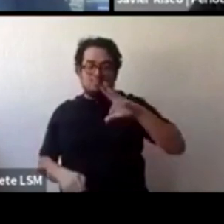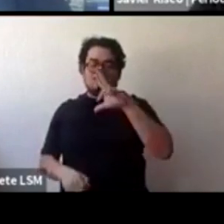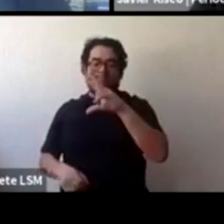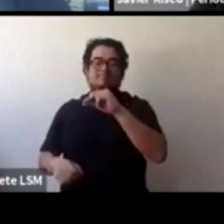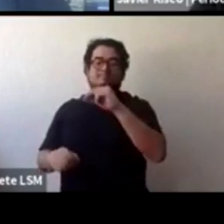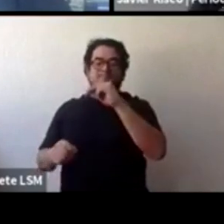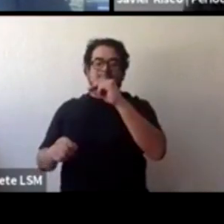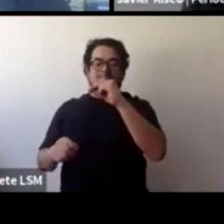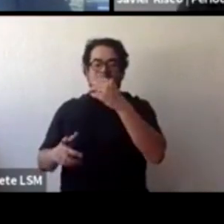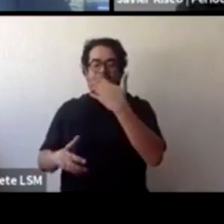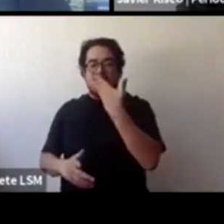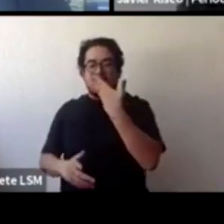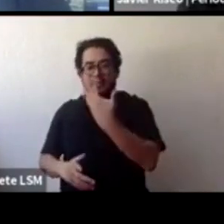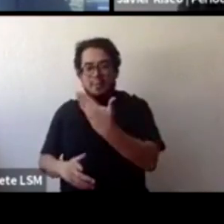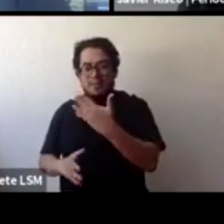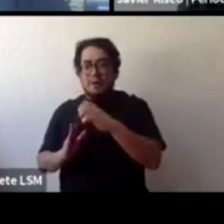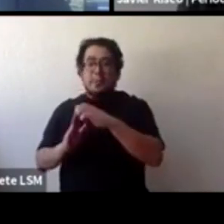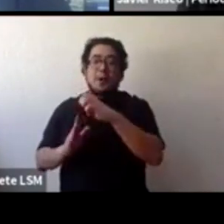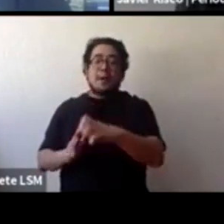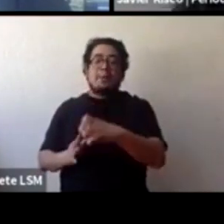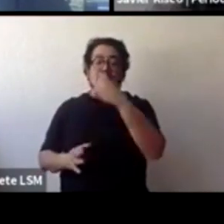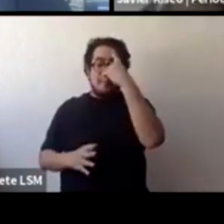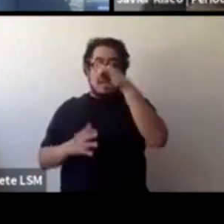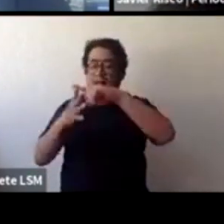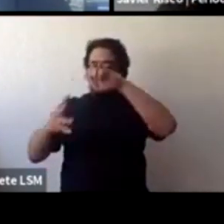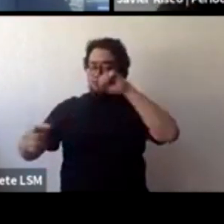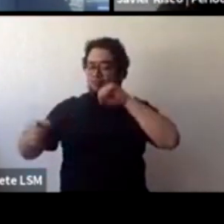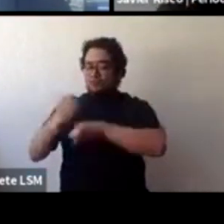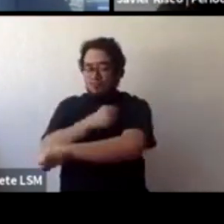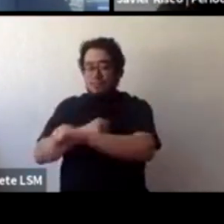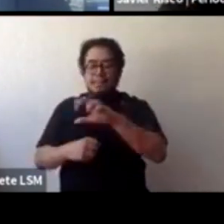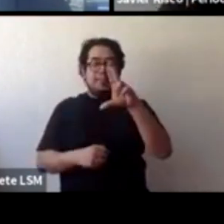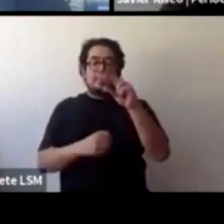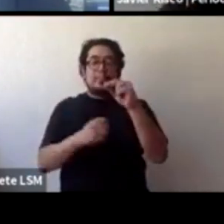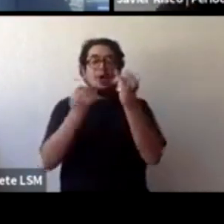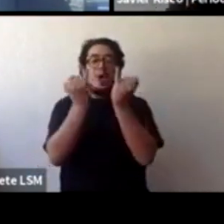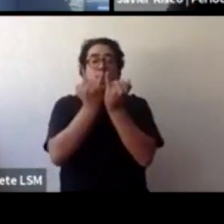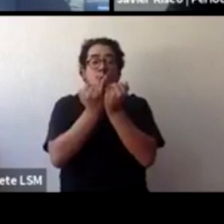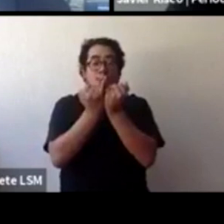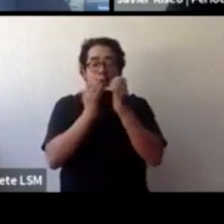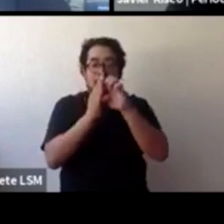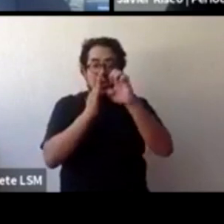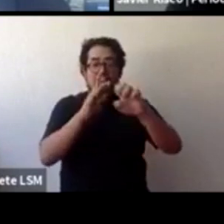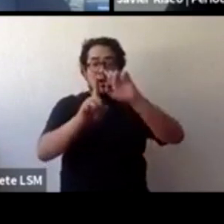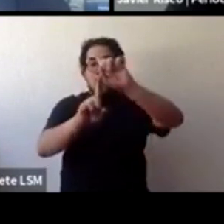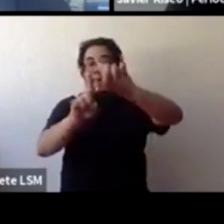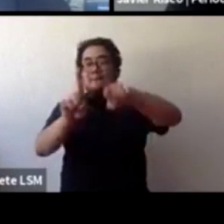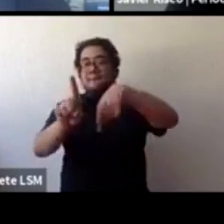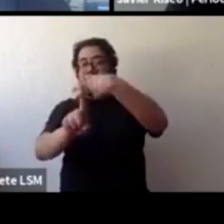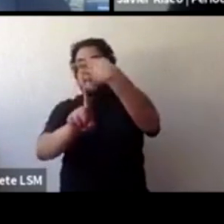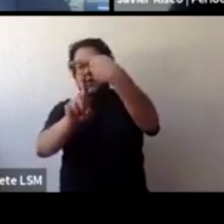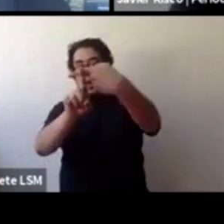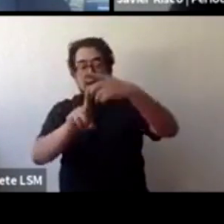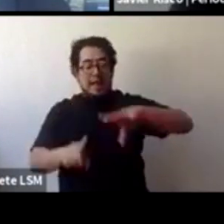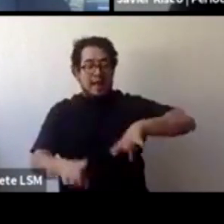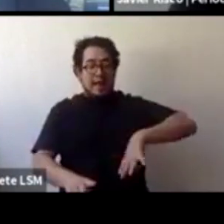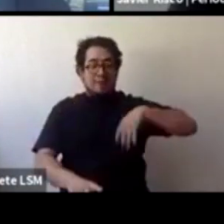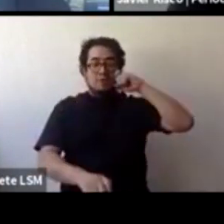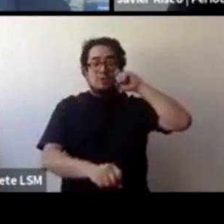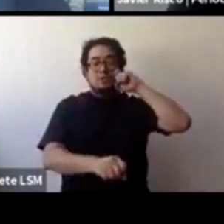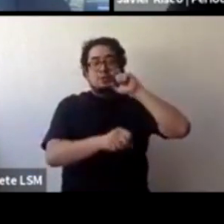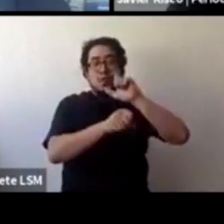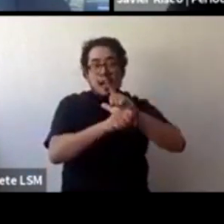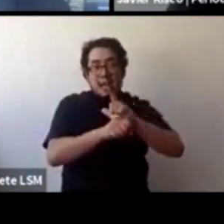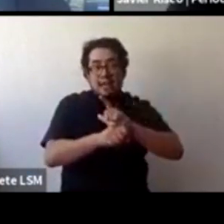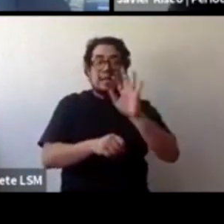que amerite cárcel. No es lo mismo una violación que un abuso sexual que aunque haya contacto